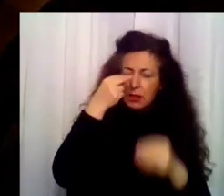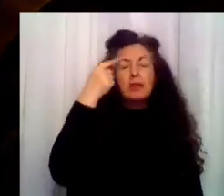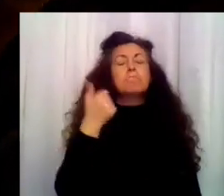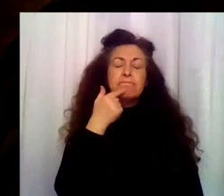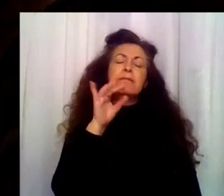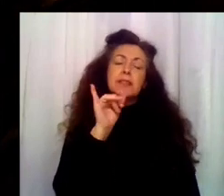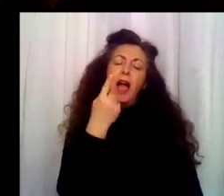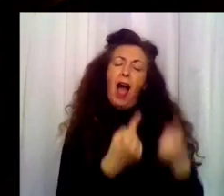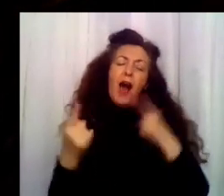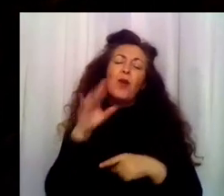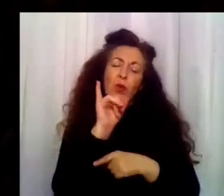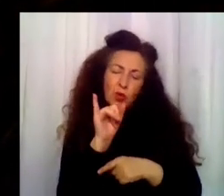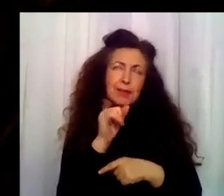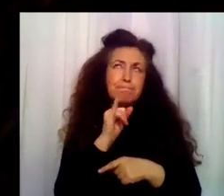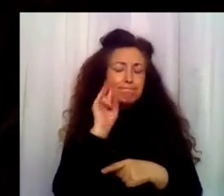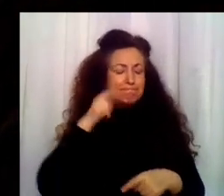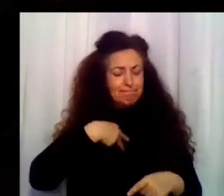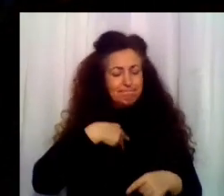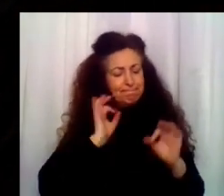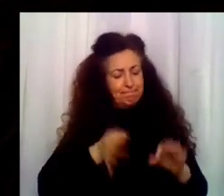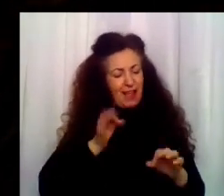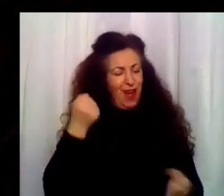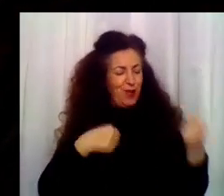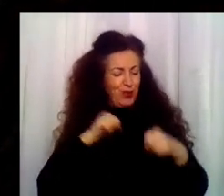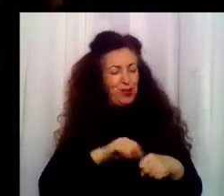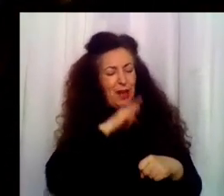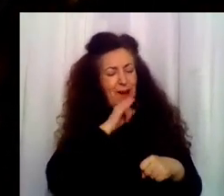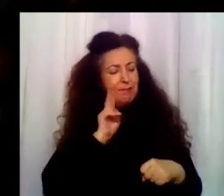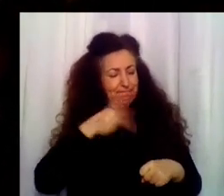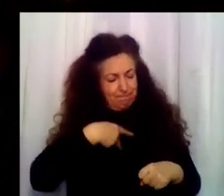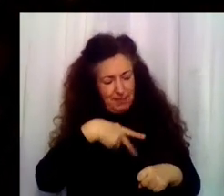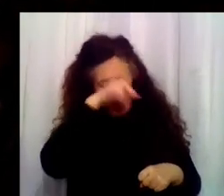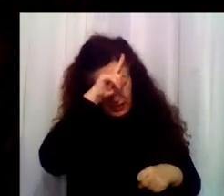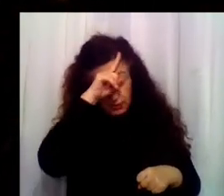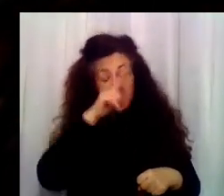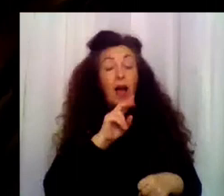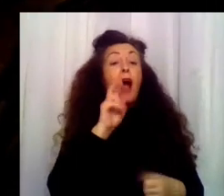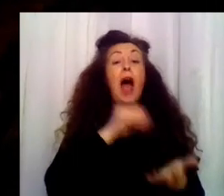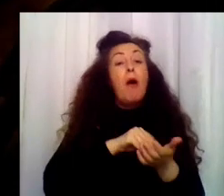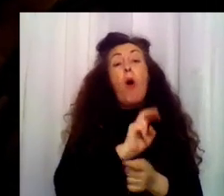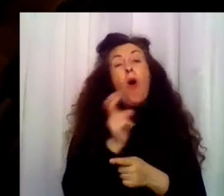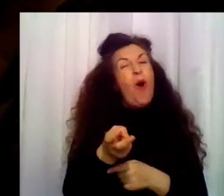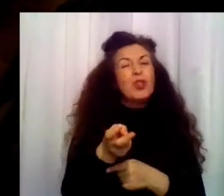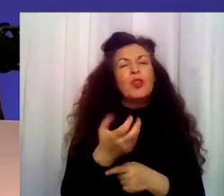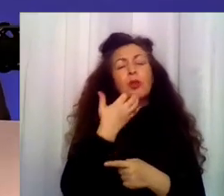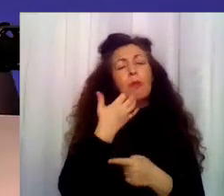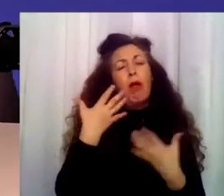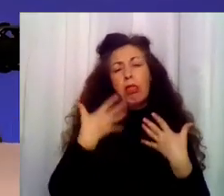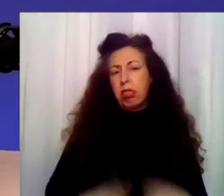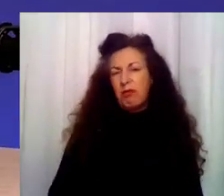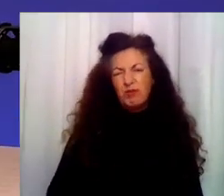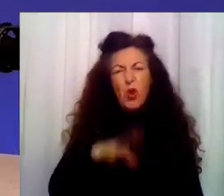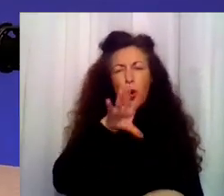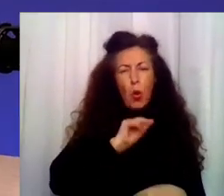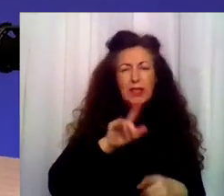conductas del pasado. Otras veces, otras veces yo creo que se rinden antes de llegar a comprender su situación. Sí, ¿y la